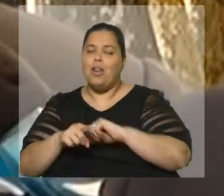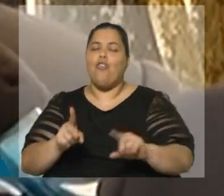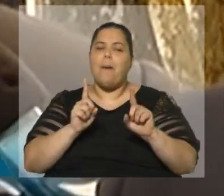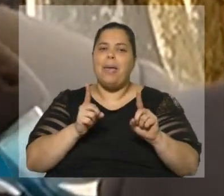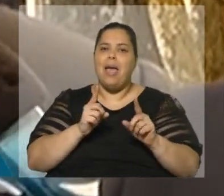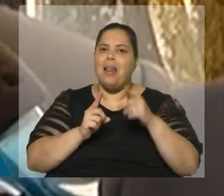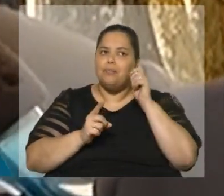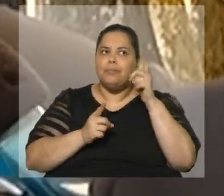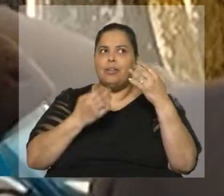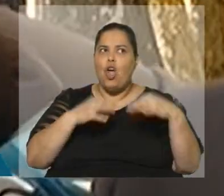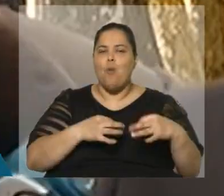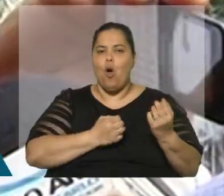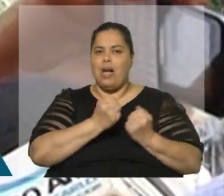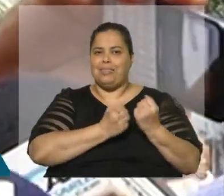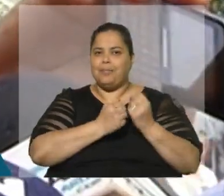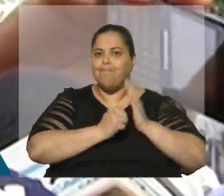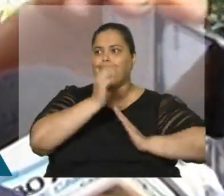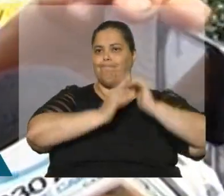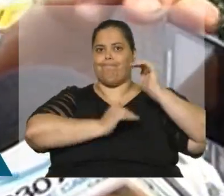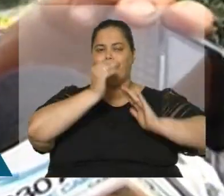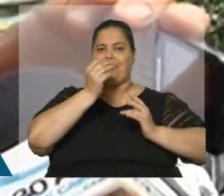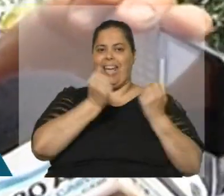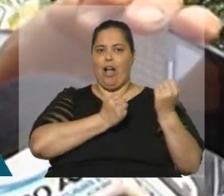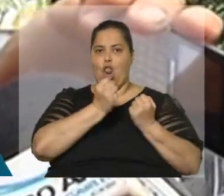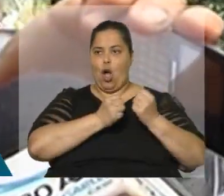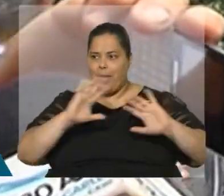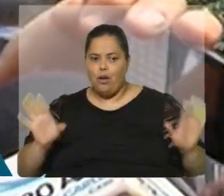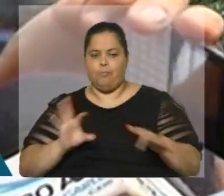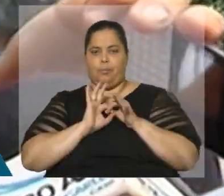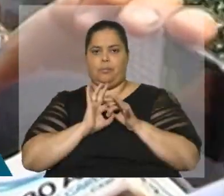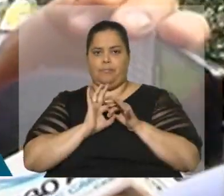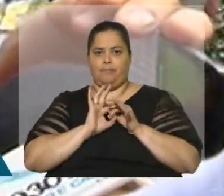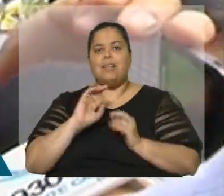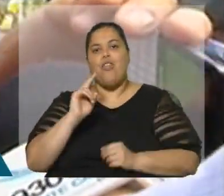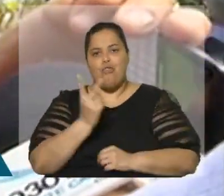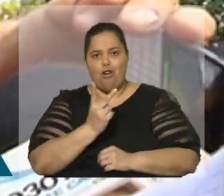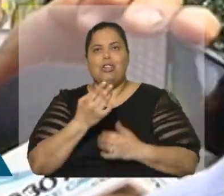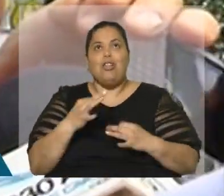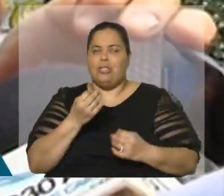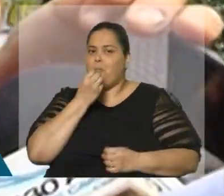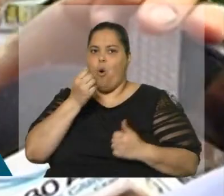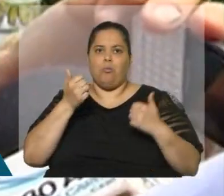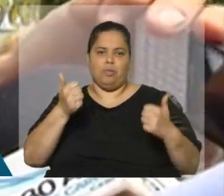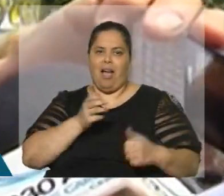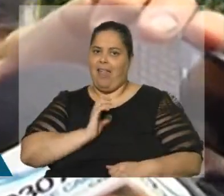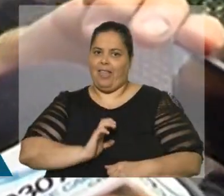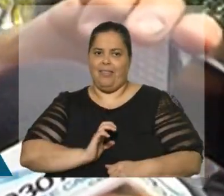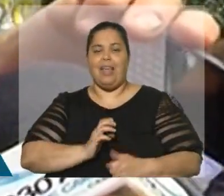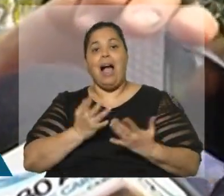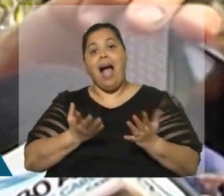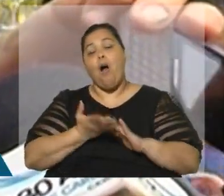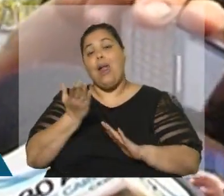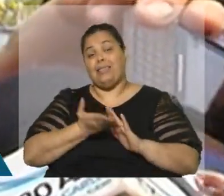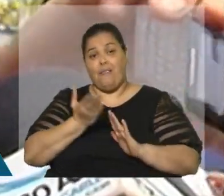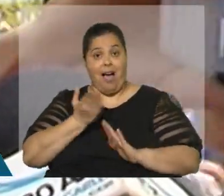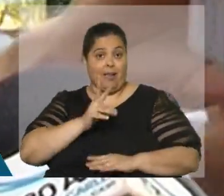económica en la conducción económica, el tema económico también muy importante. Y el retiro de